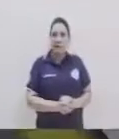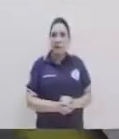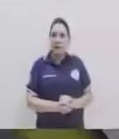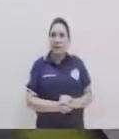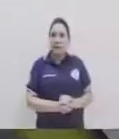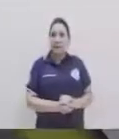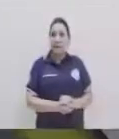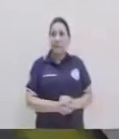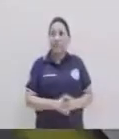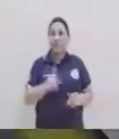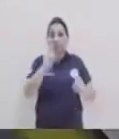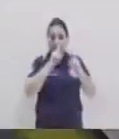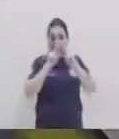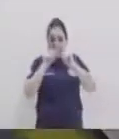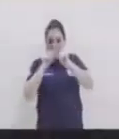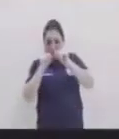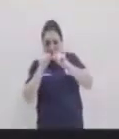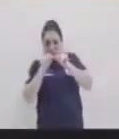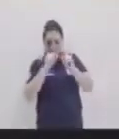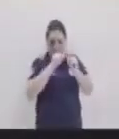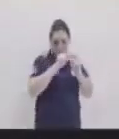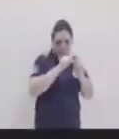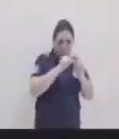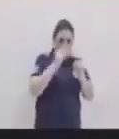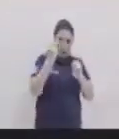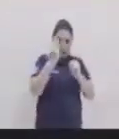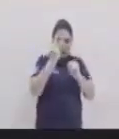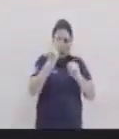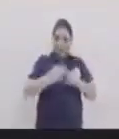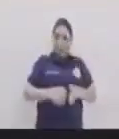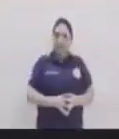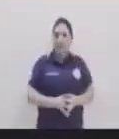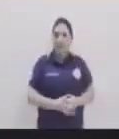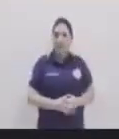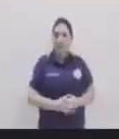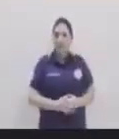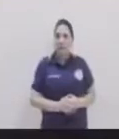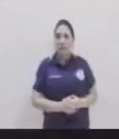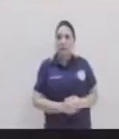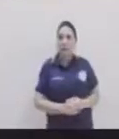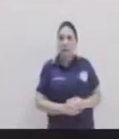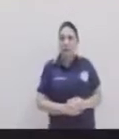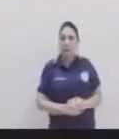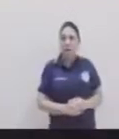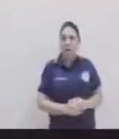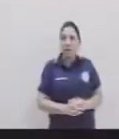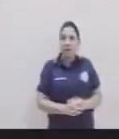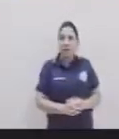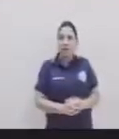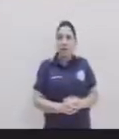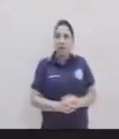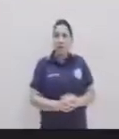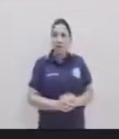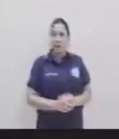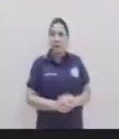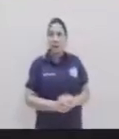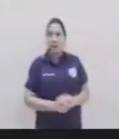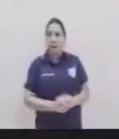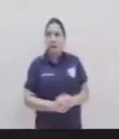ahí vamos también que hay que prensarlo firmemente para que esto funcione ¿verdad profe? exacto